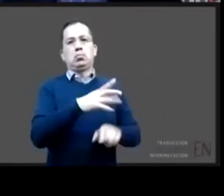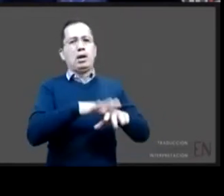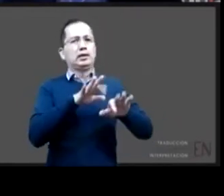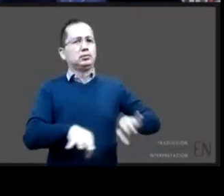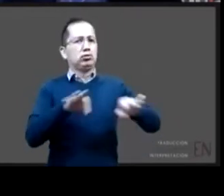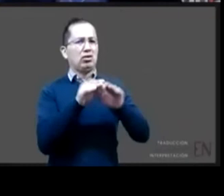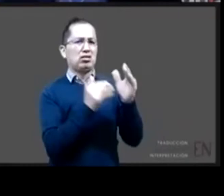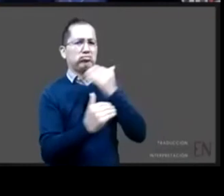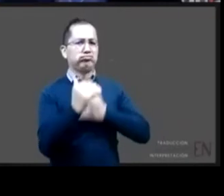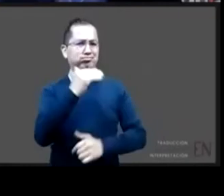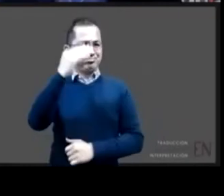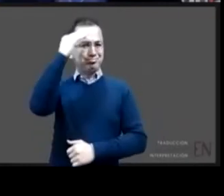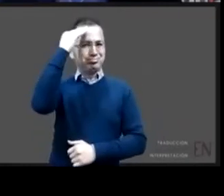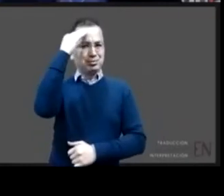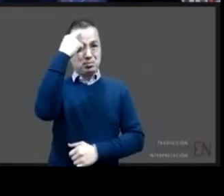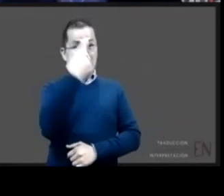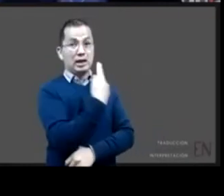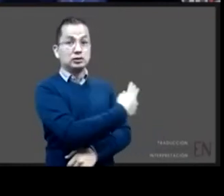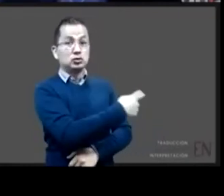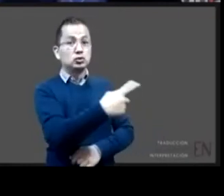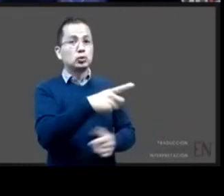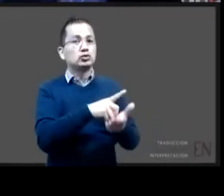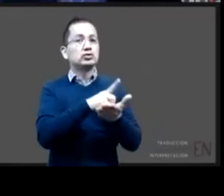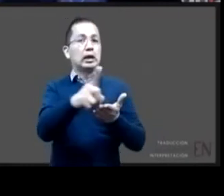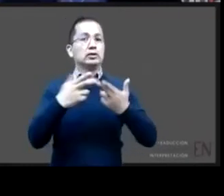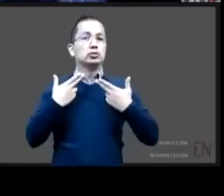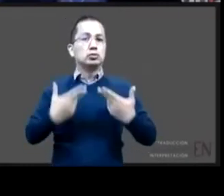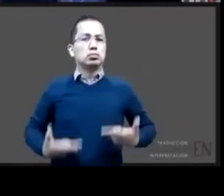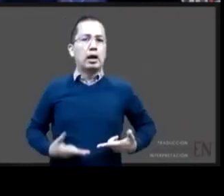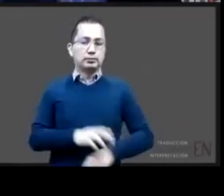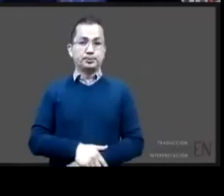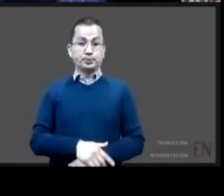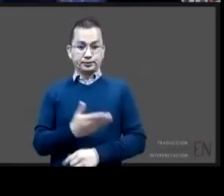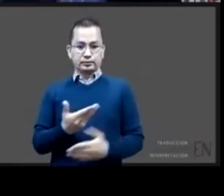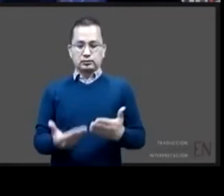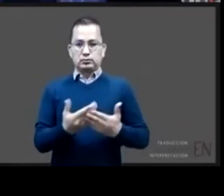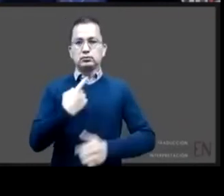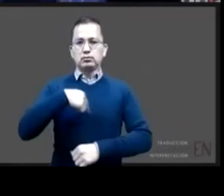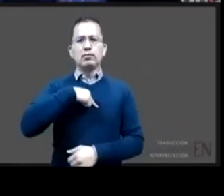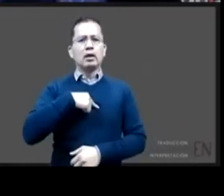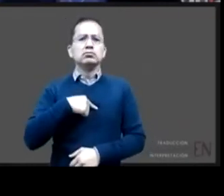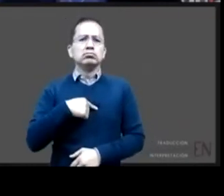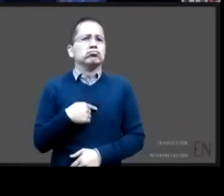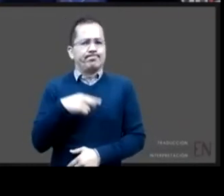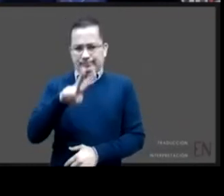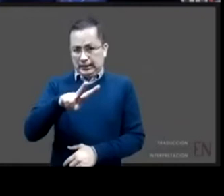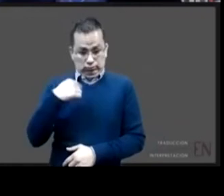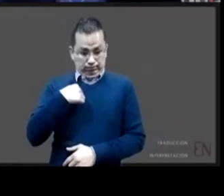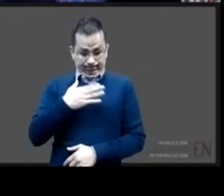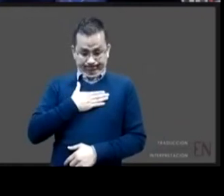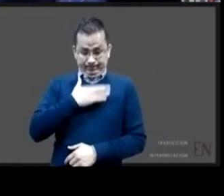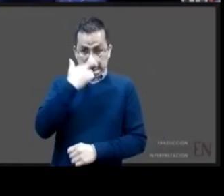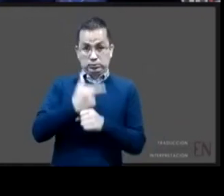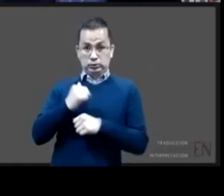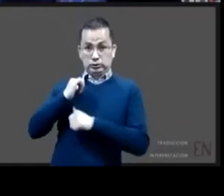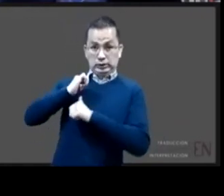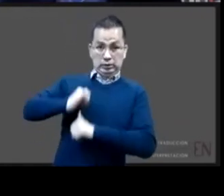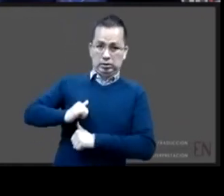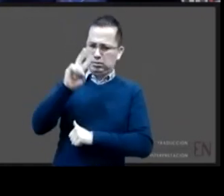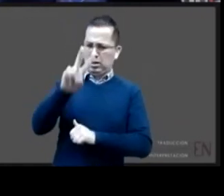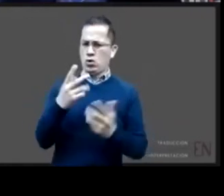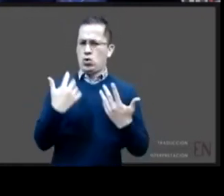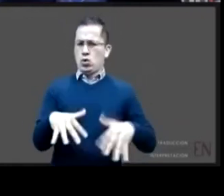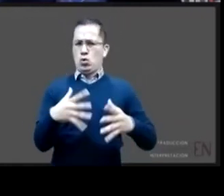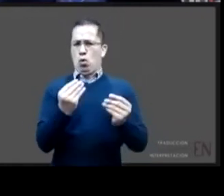este sistema integral de protección pues nos queda muy claro que tenemos esta responsabilidad enorme de hacer efectiva la